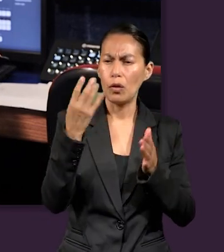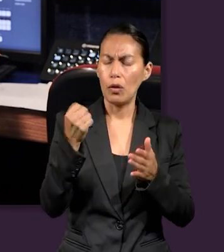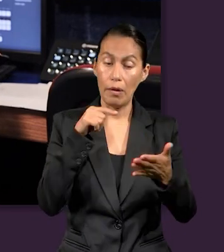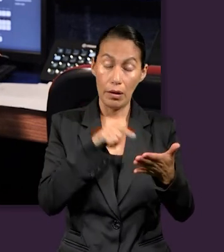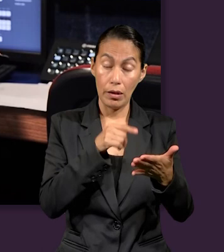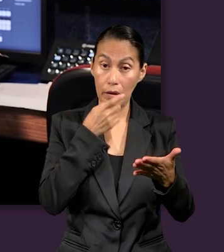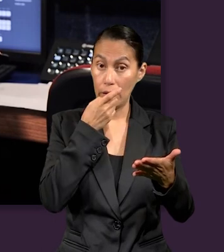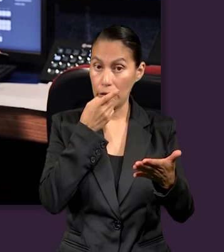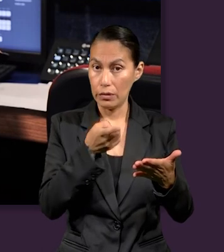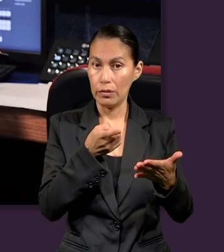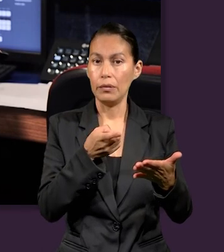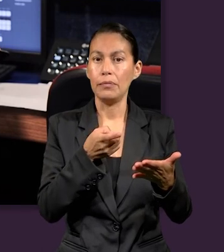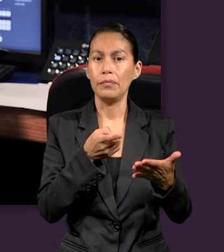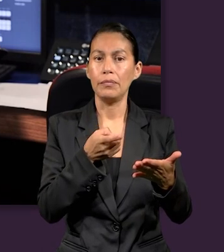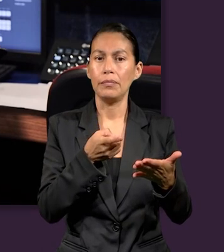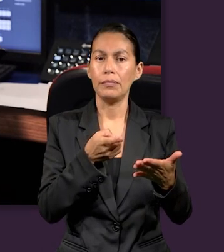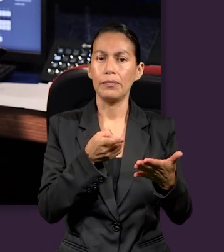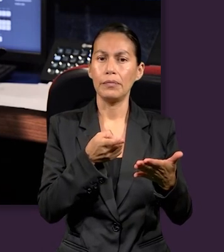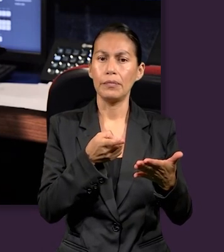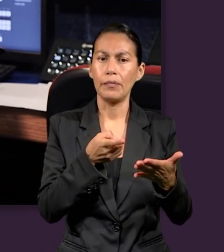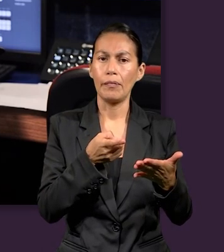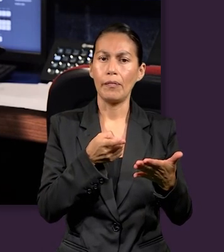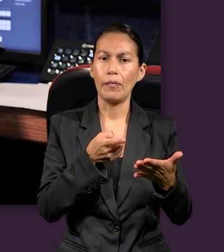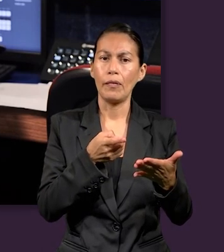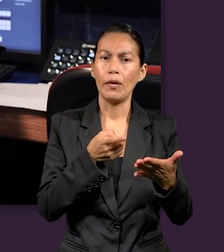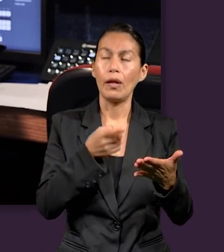5. Ahí nos dice que,